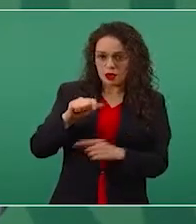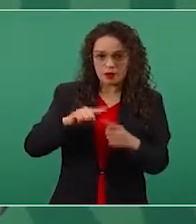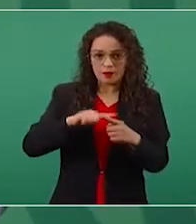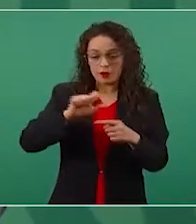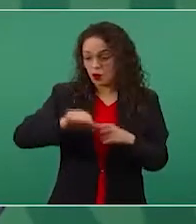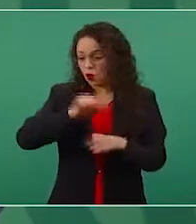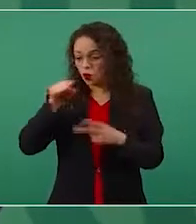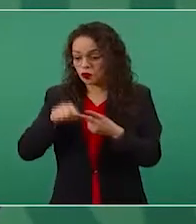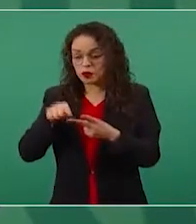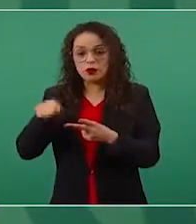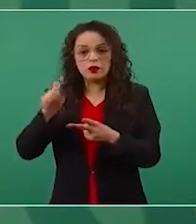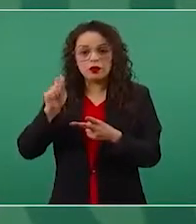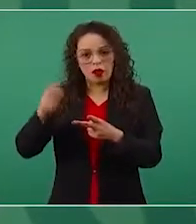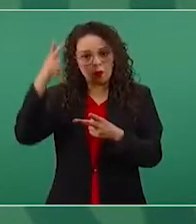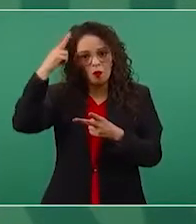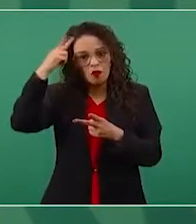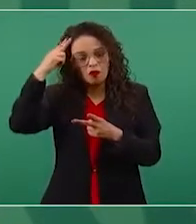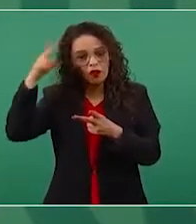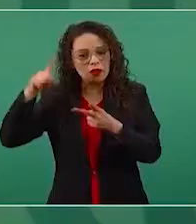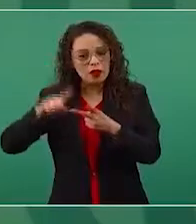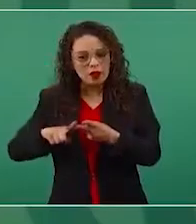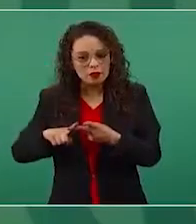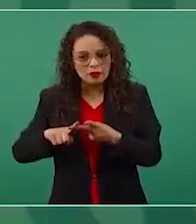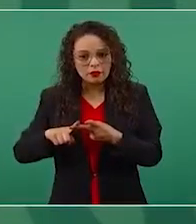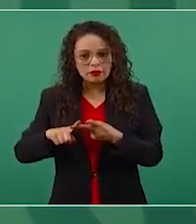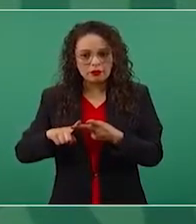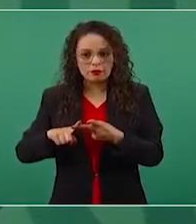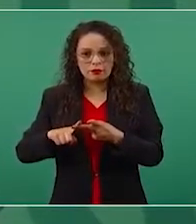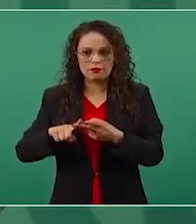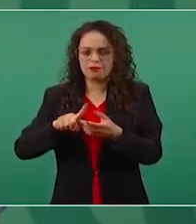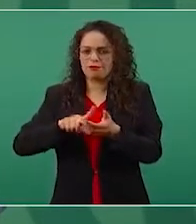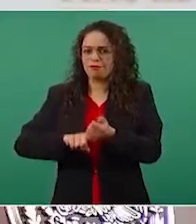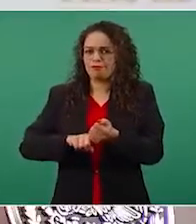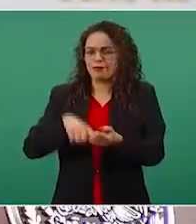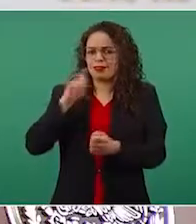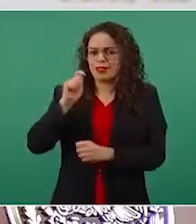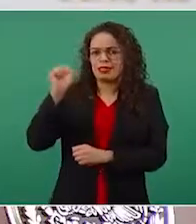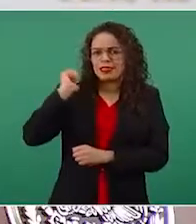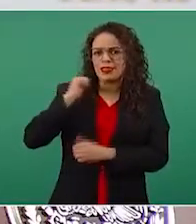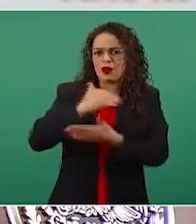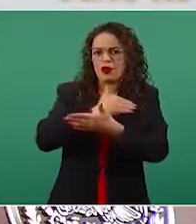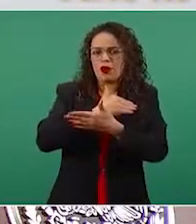se llevan casi la mitad del siglo XIX.